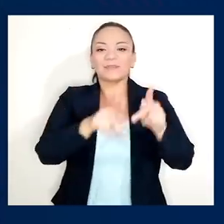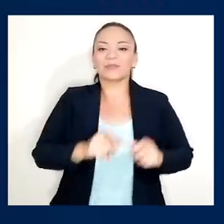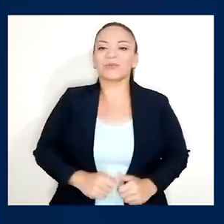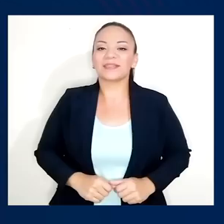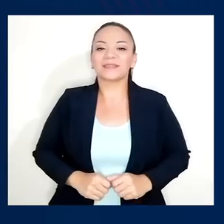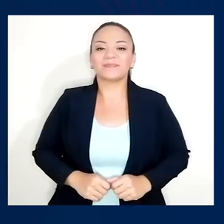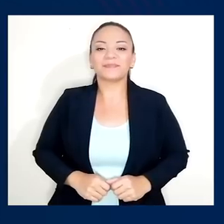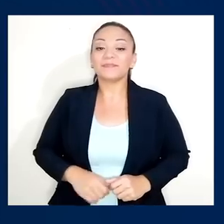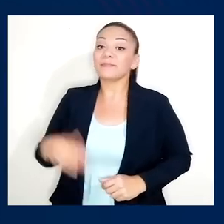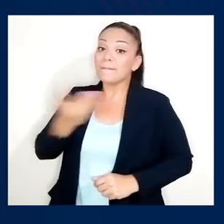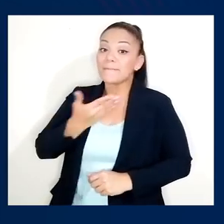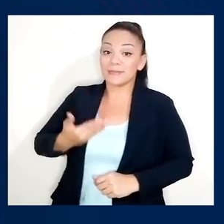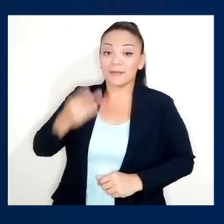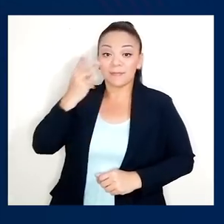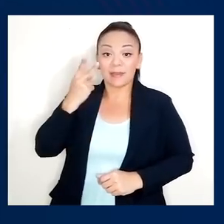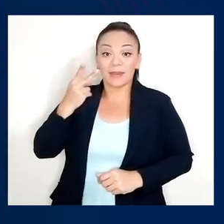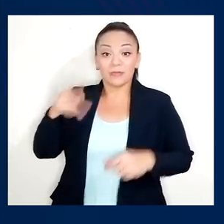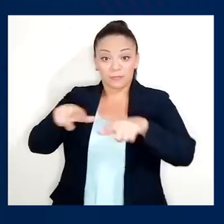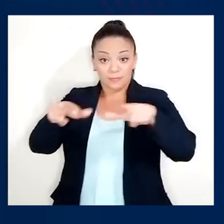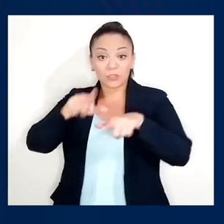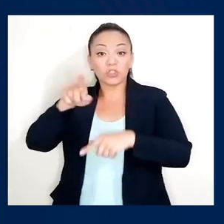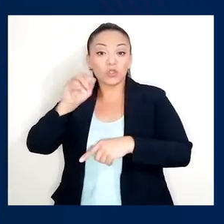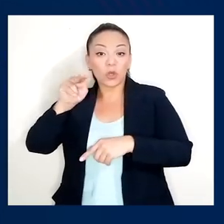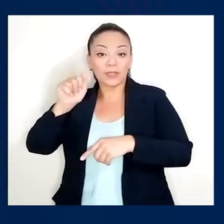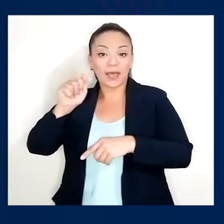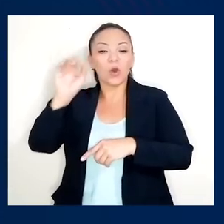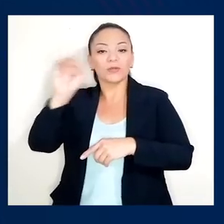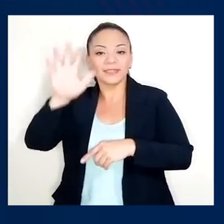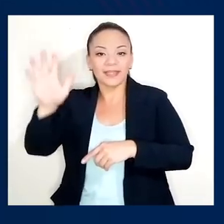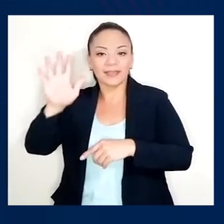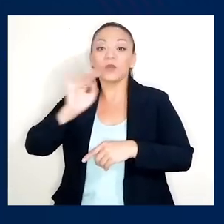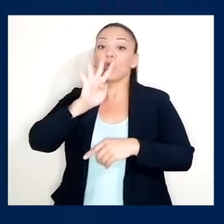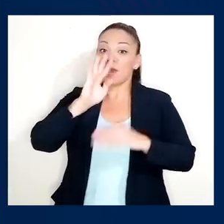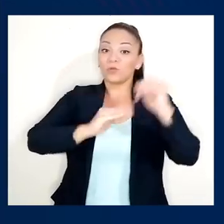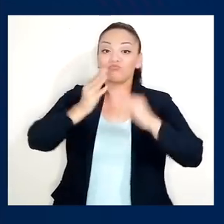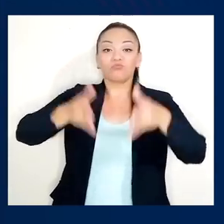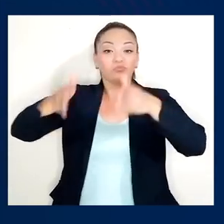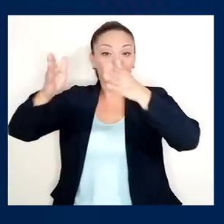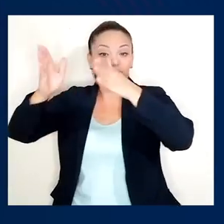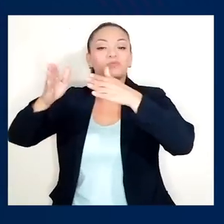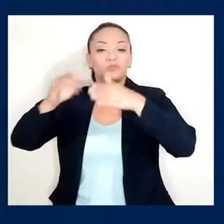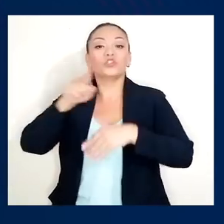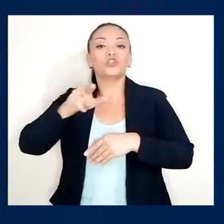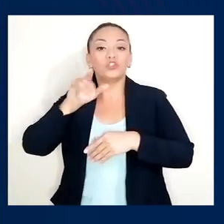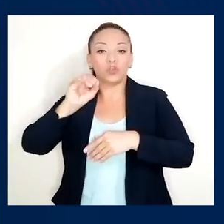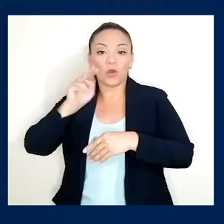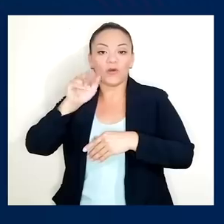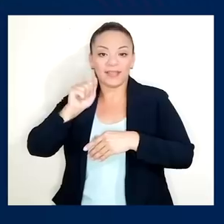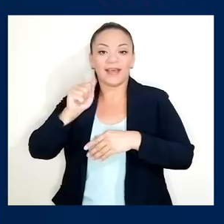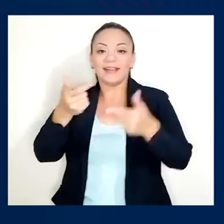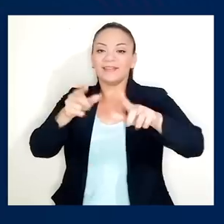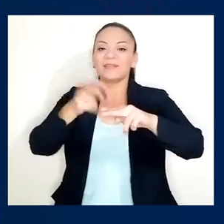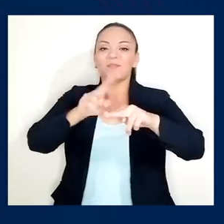de las personas. Presidente, solo en la zona de Occidente hay más de cuatro construcciones de parques de zonas francas. Eso va a albergar